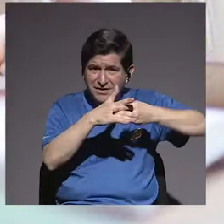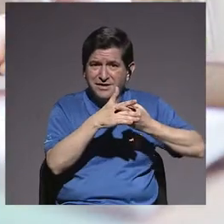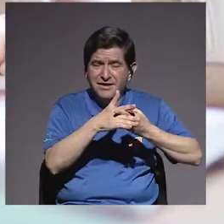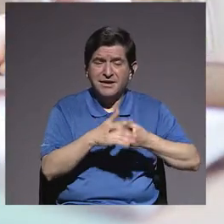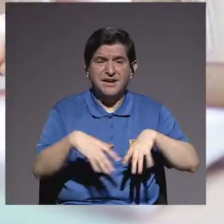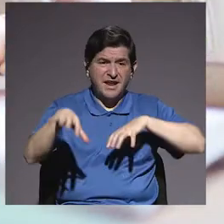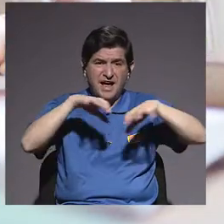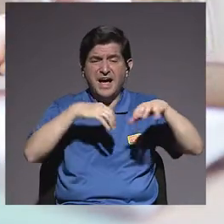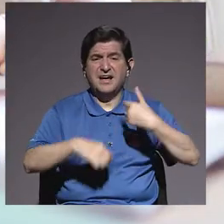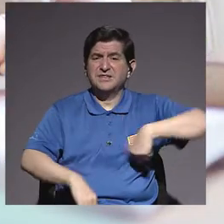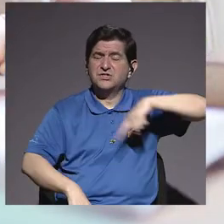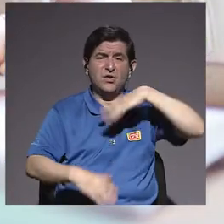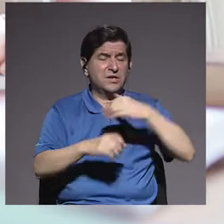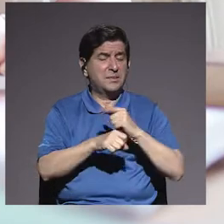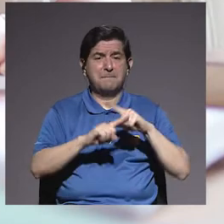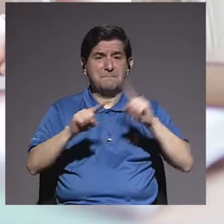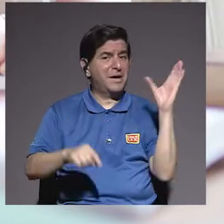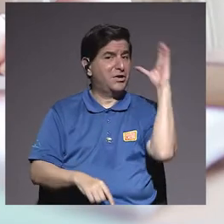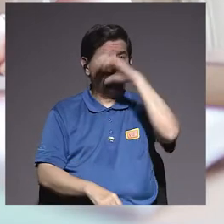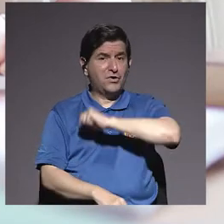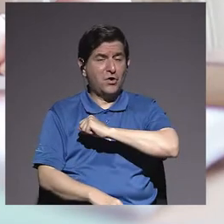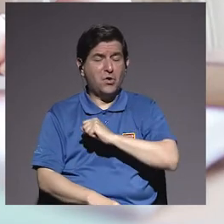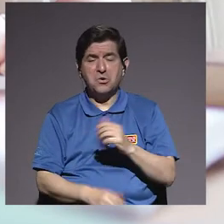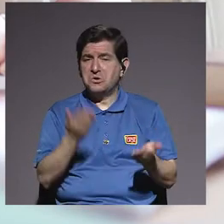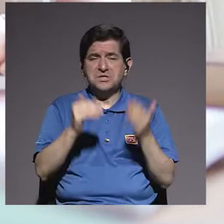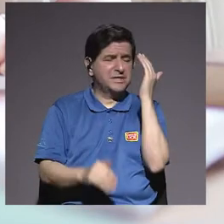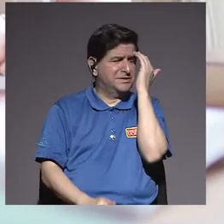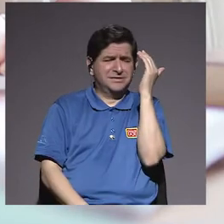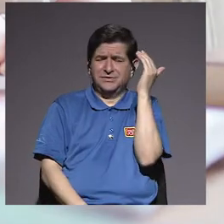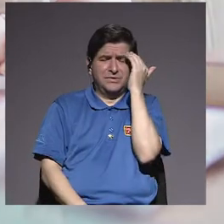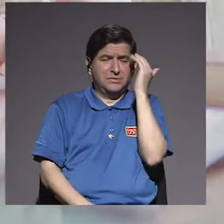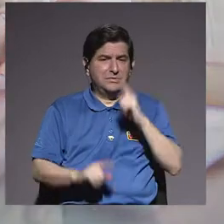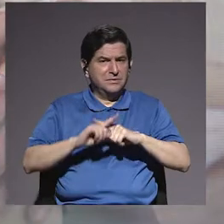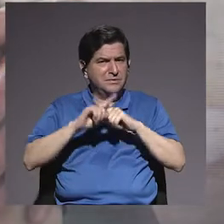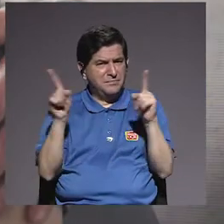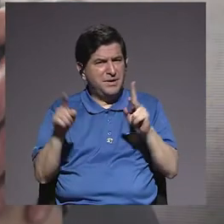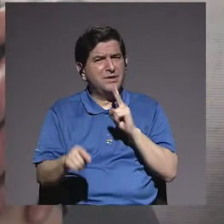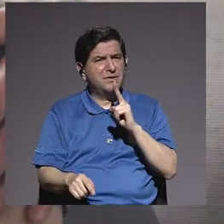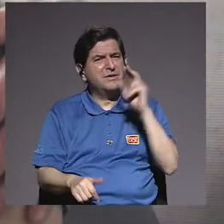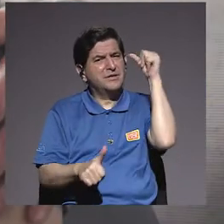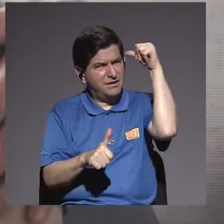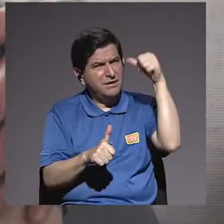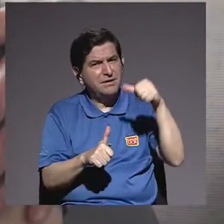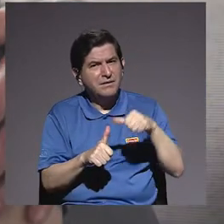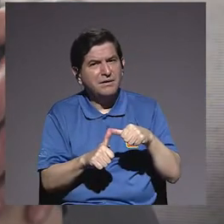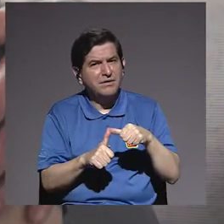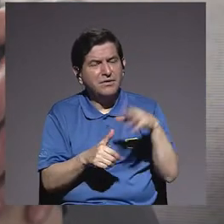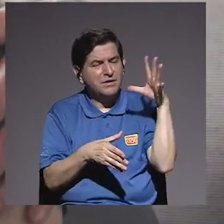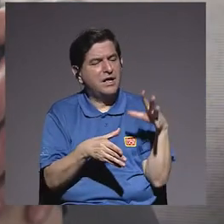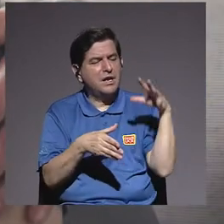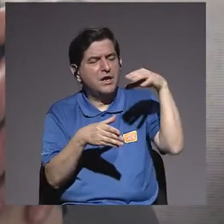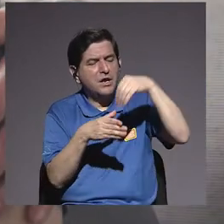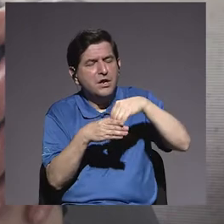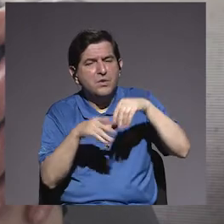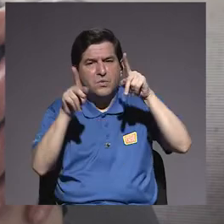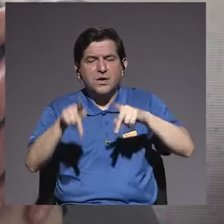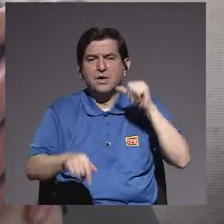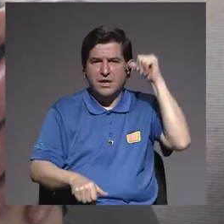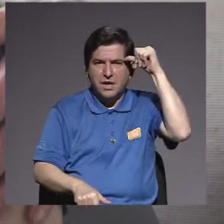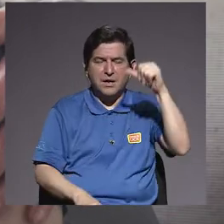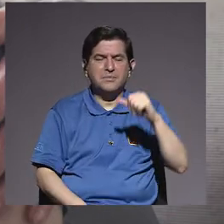tal vez son acciones que hacemos y no nos damos cuenta, son inconscientes, pero, ¿verdad?, recordar e involucrarlos más,